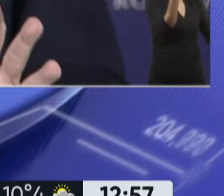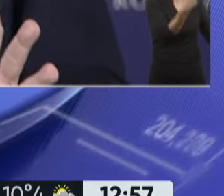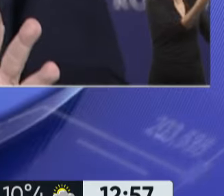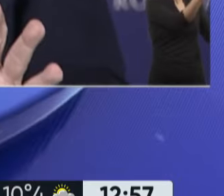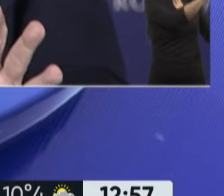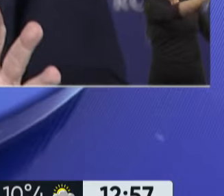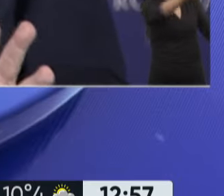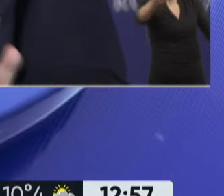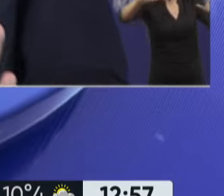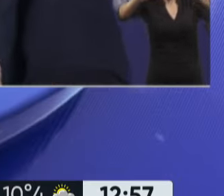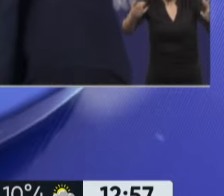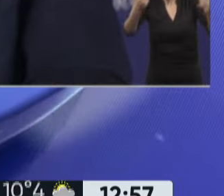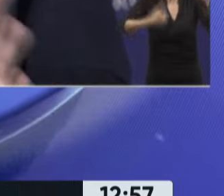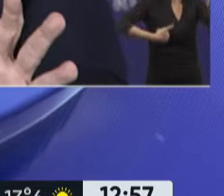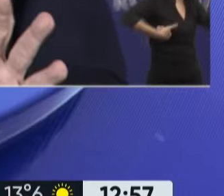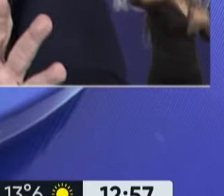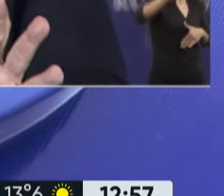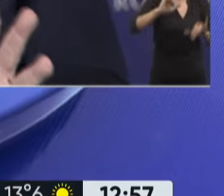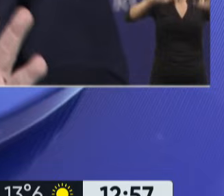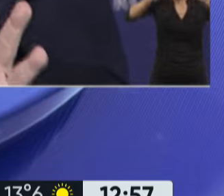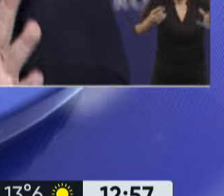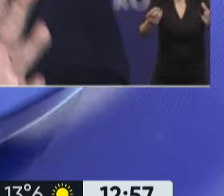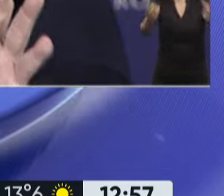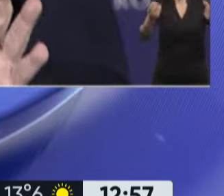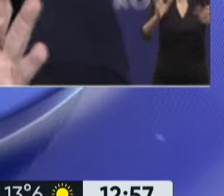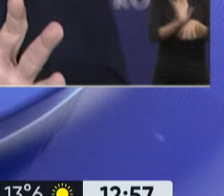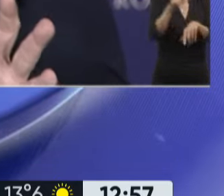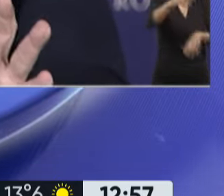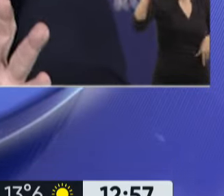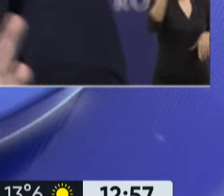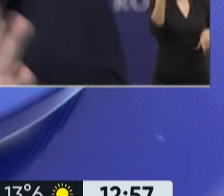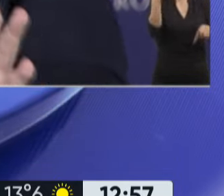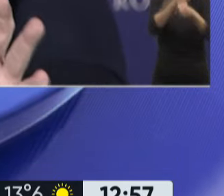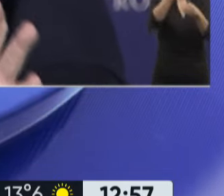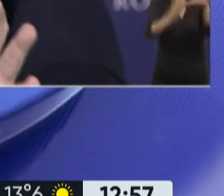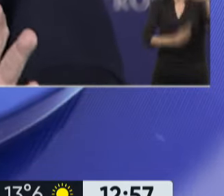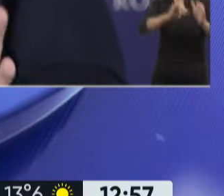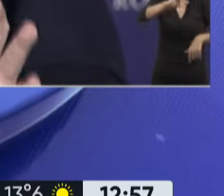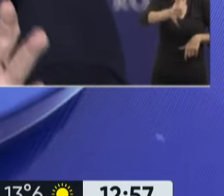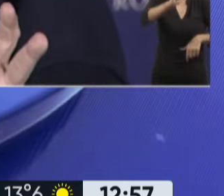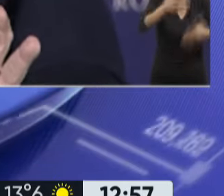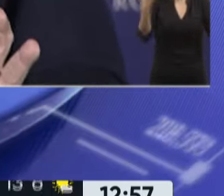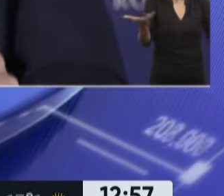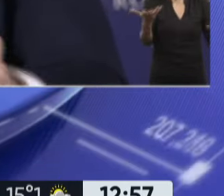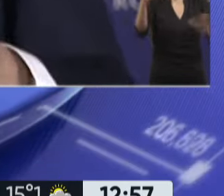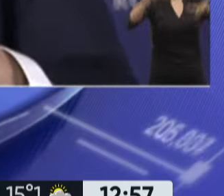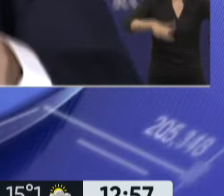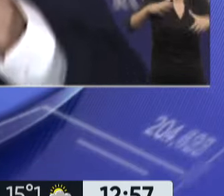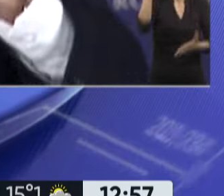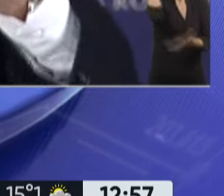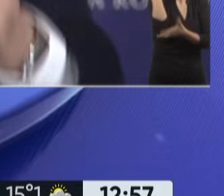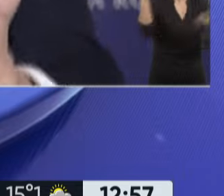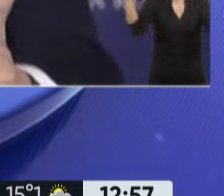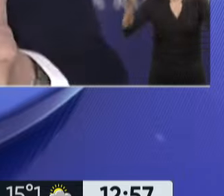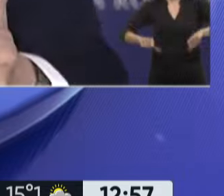La gran mayoría lo requiere y es imprescindible porque no le da la economía y va a